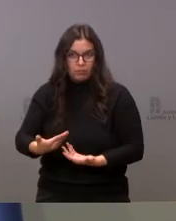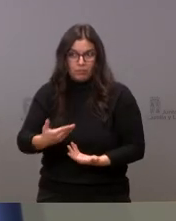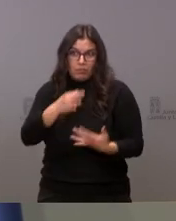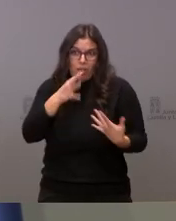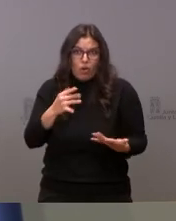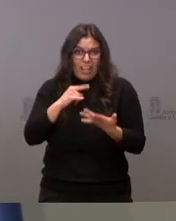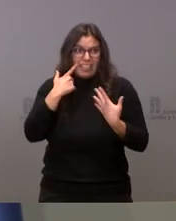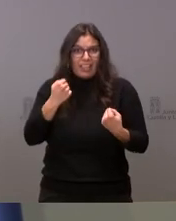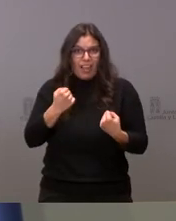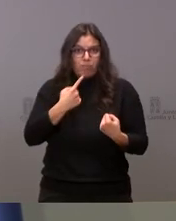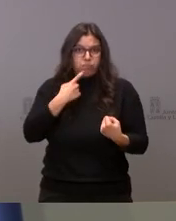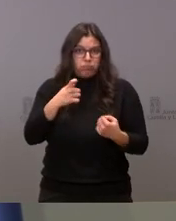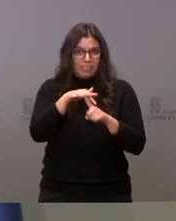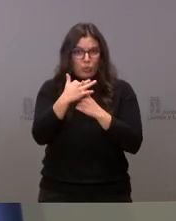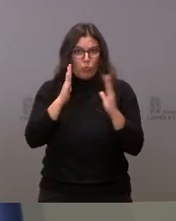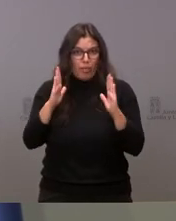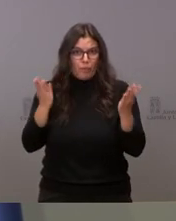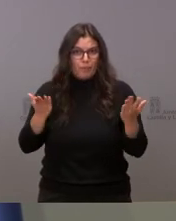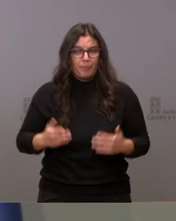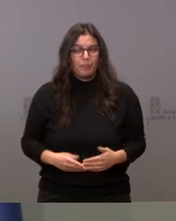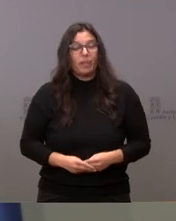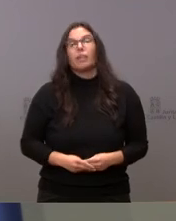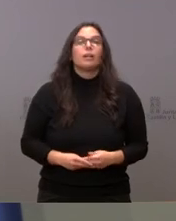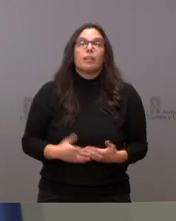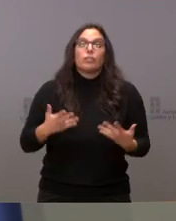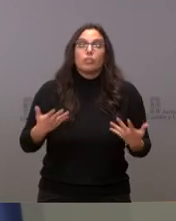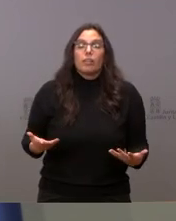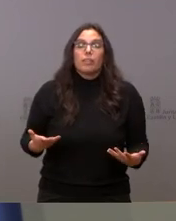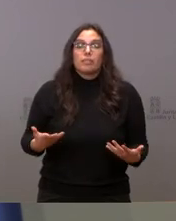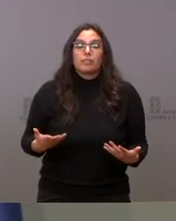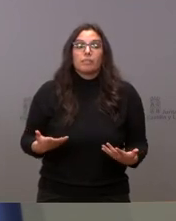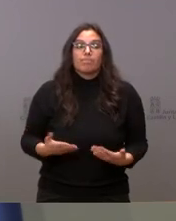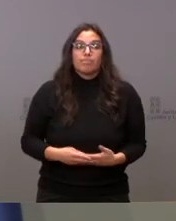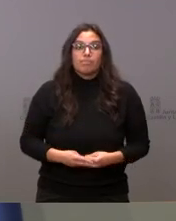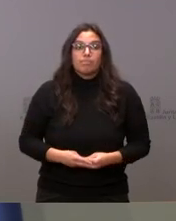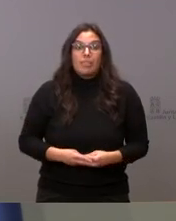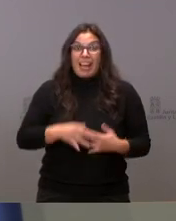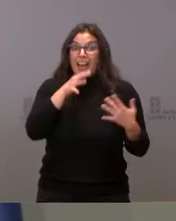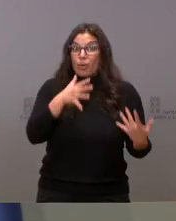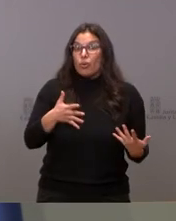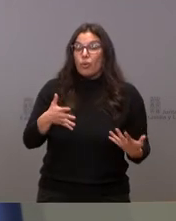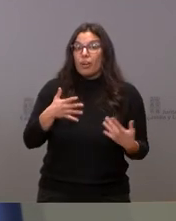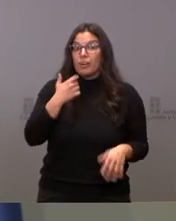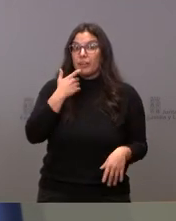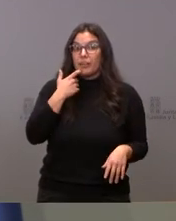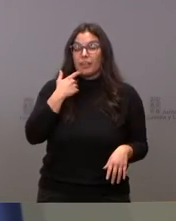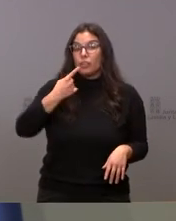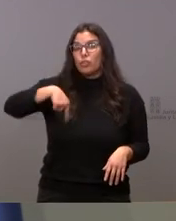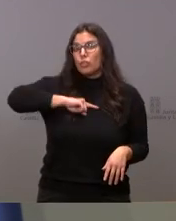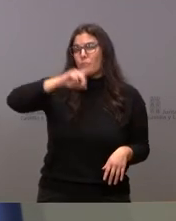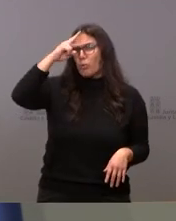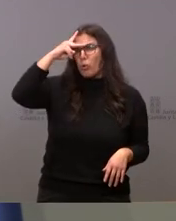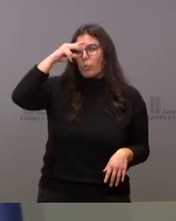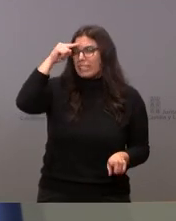sanidad. Por tanto, en este momento lo único que nos preocupa,